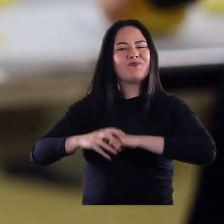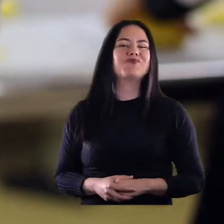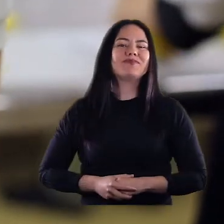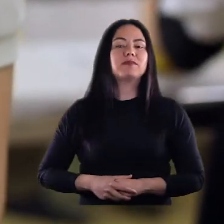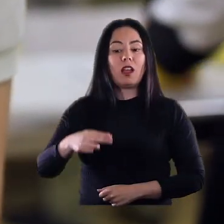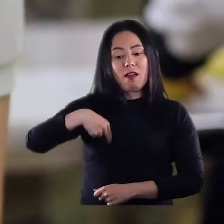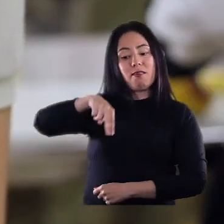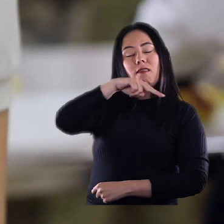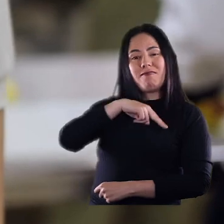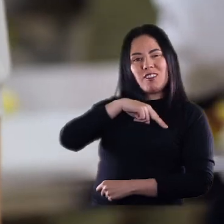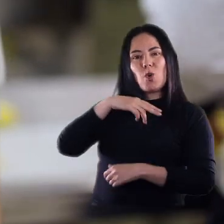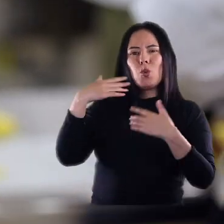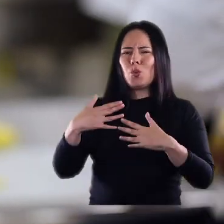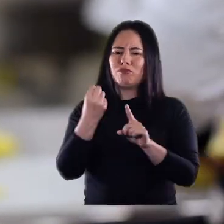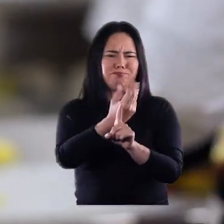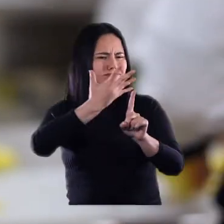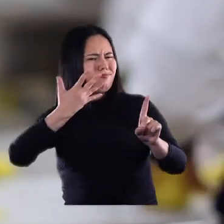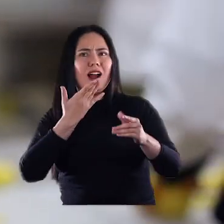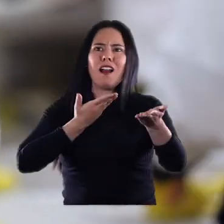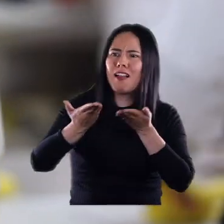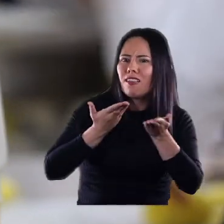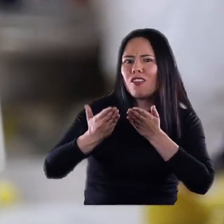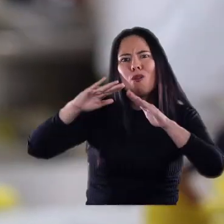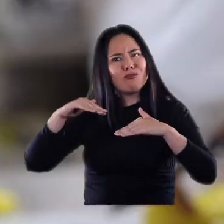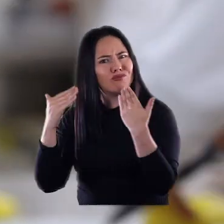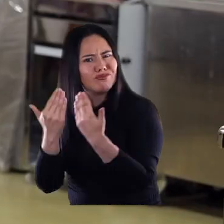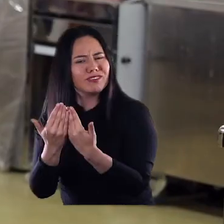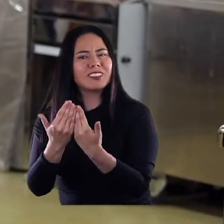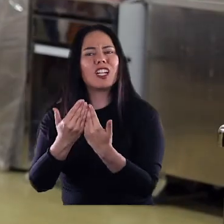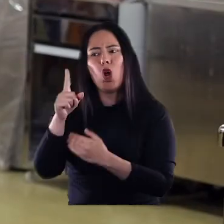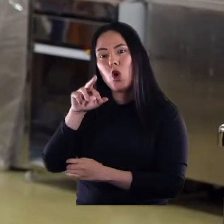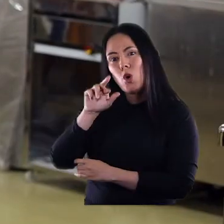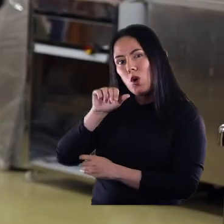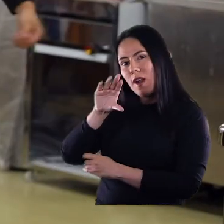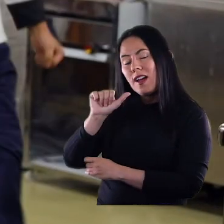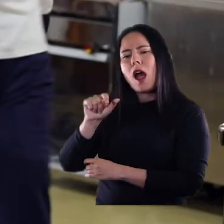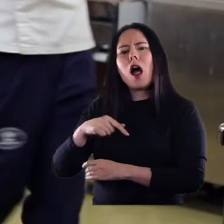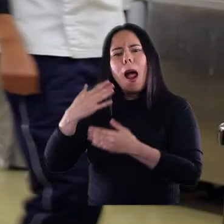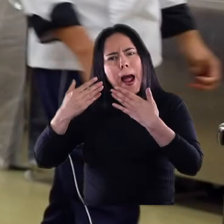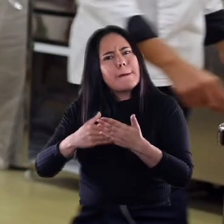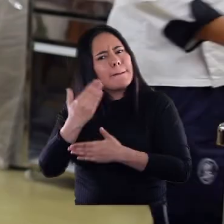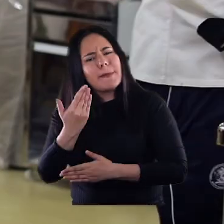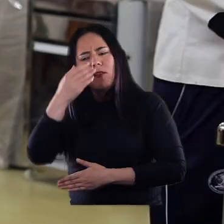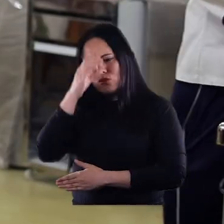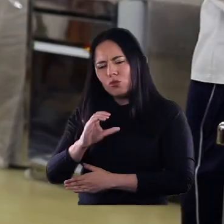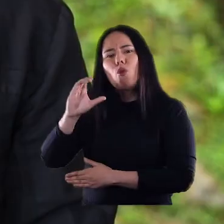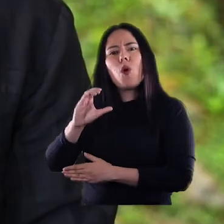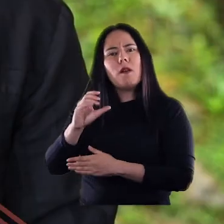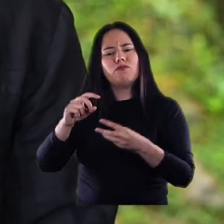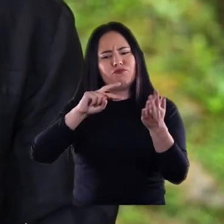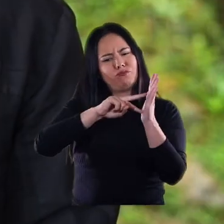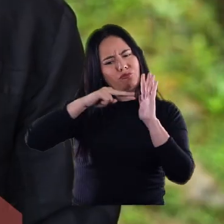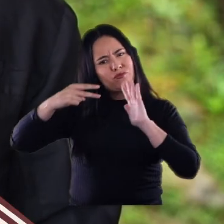Es para nosotros muy satisfactorio poder atender desde la institución educativa Rosa Zárate de Peña en el municipio de Yumbo dos programas de formación,